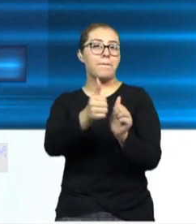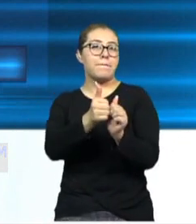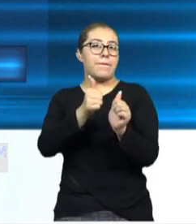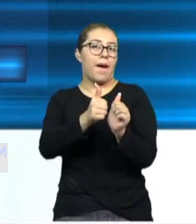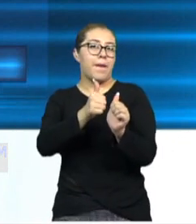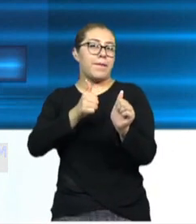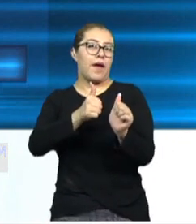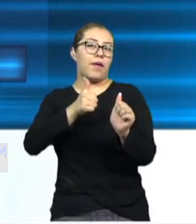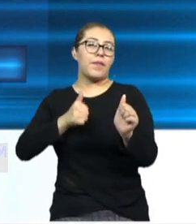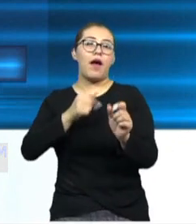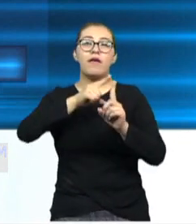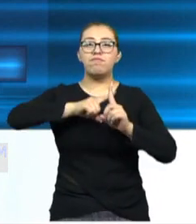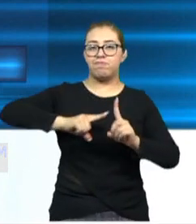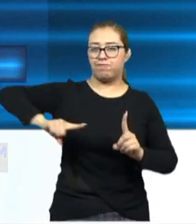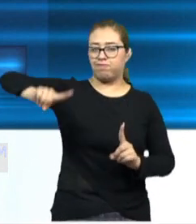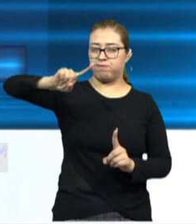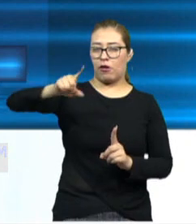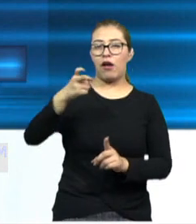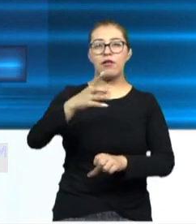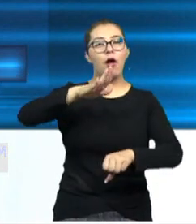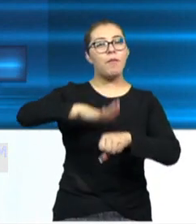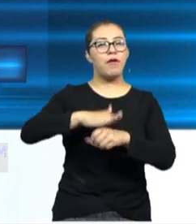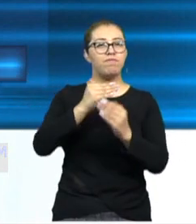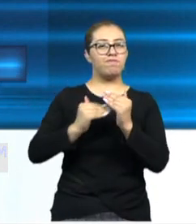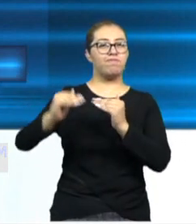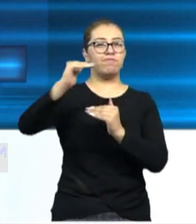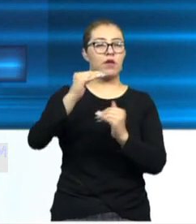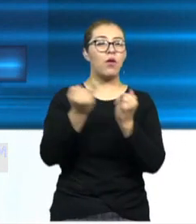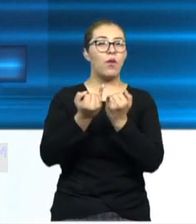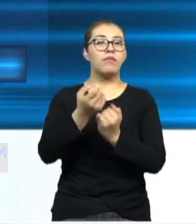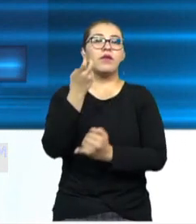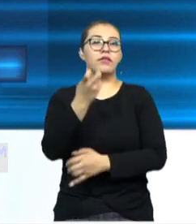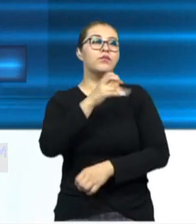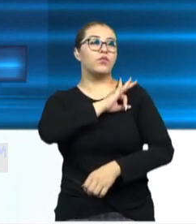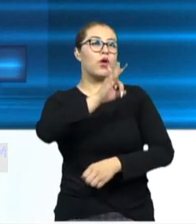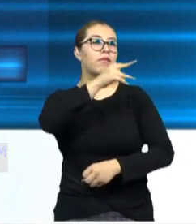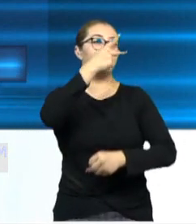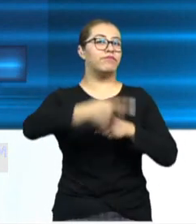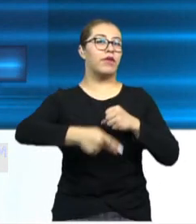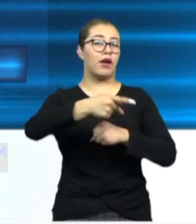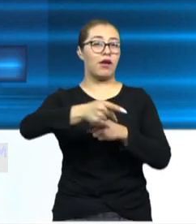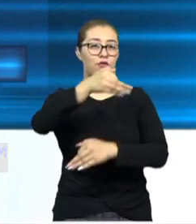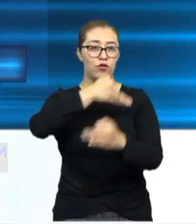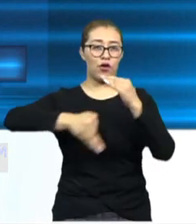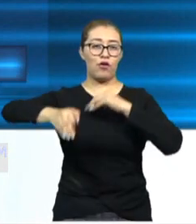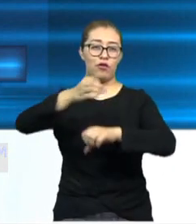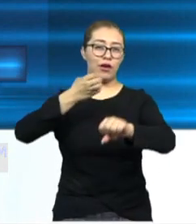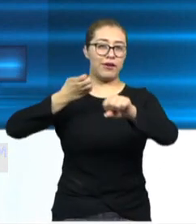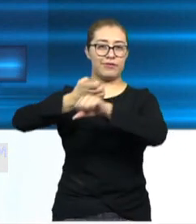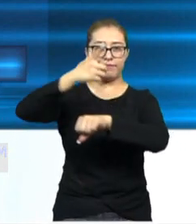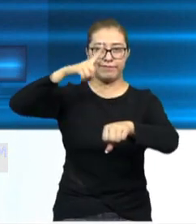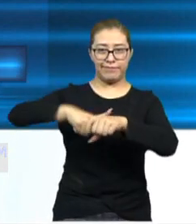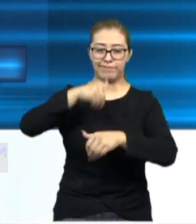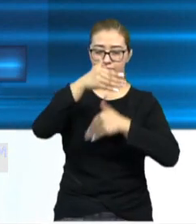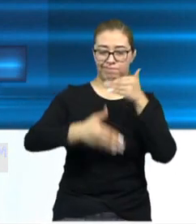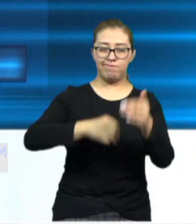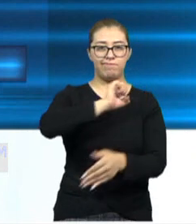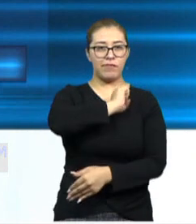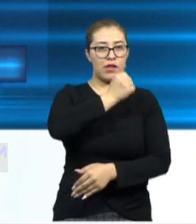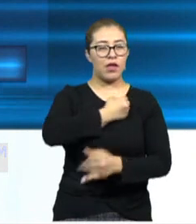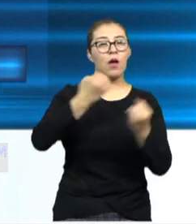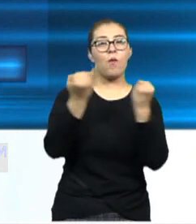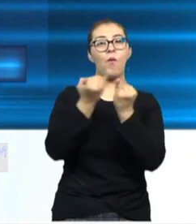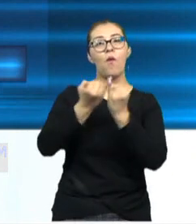aparición de la curva epidémica a la parte más alta, porque esto pondría en riesgo el sistema estatal de salud y también el nacional. Claro.